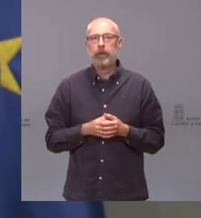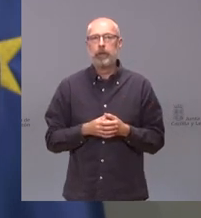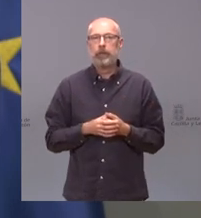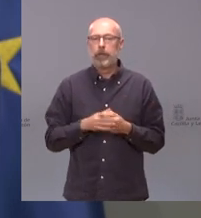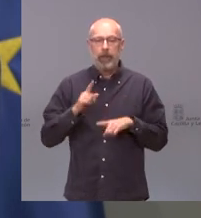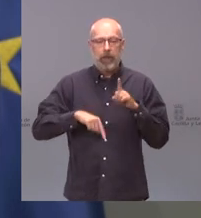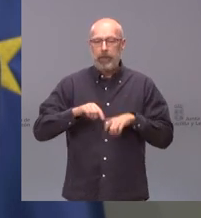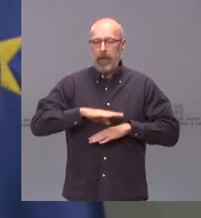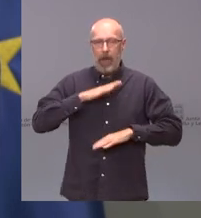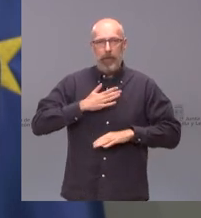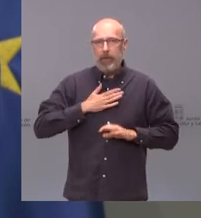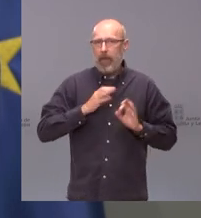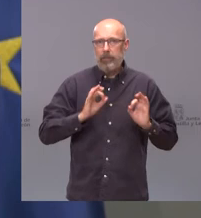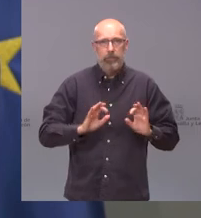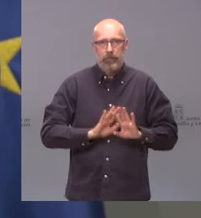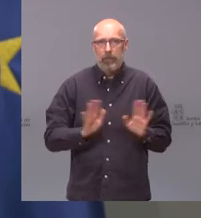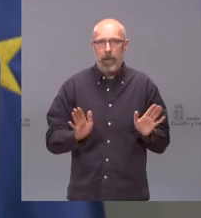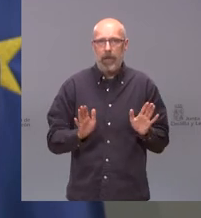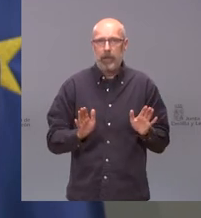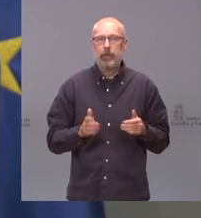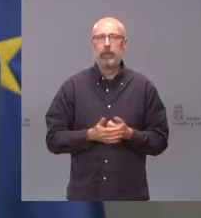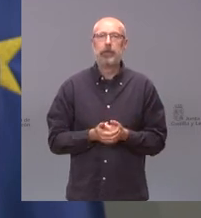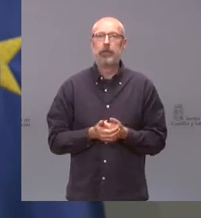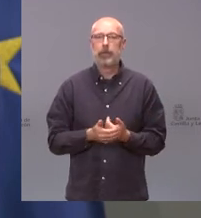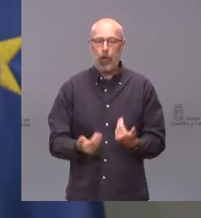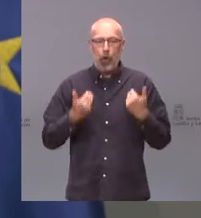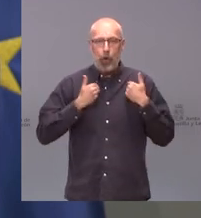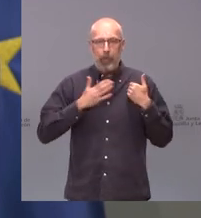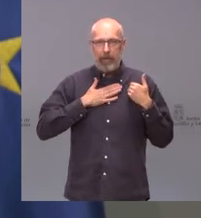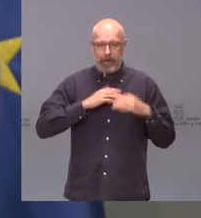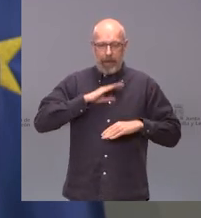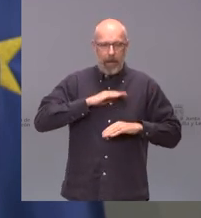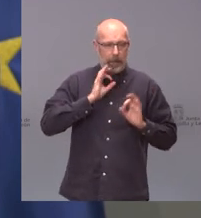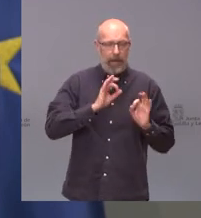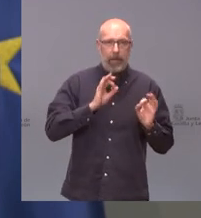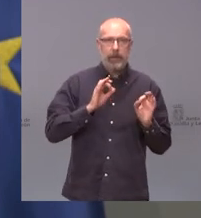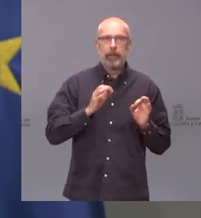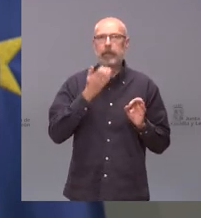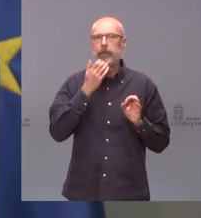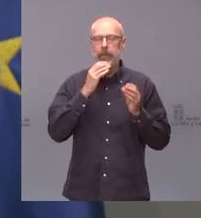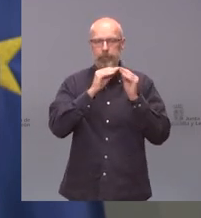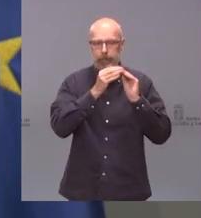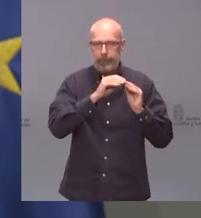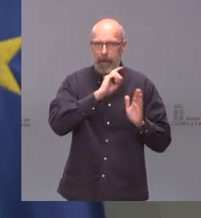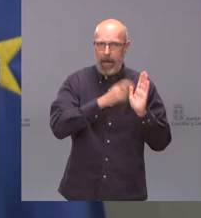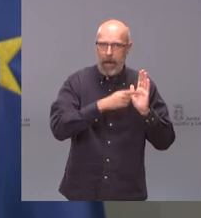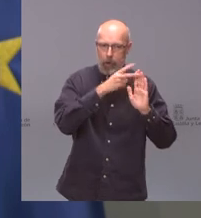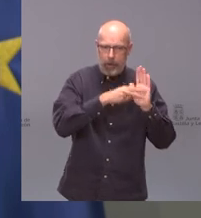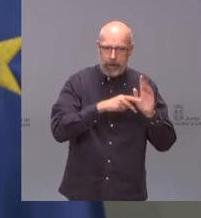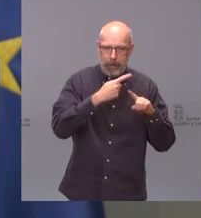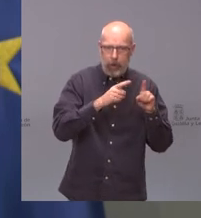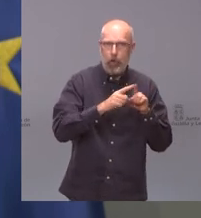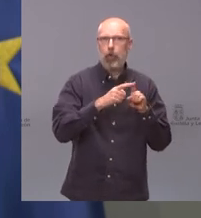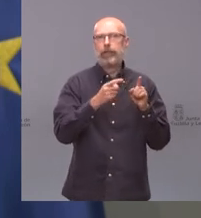capacidades y a nuestras capacidades legales nuestras competencias simplificación normativa infraestructuras políticas